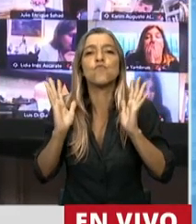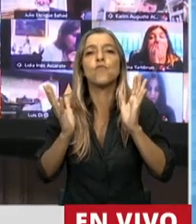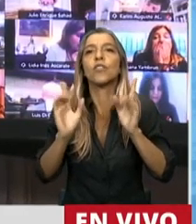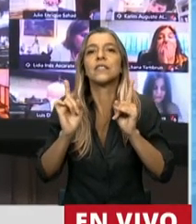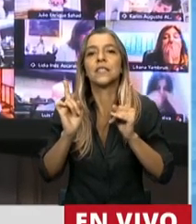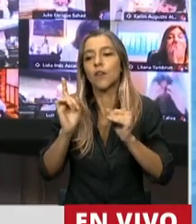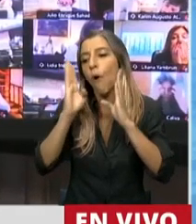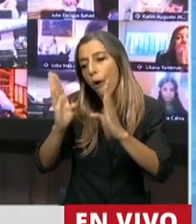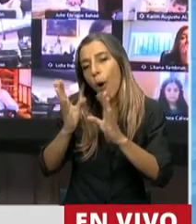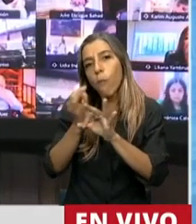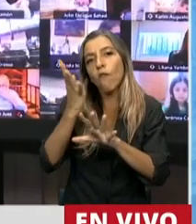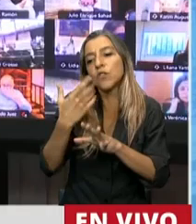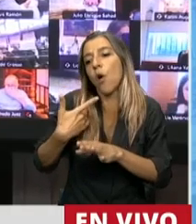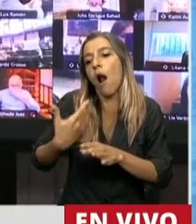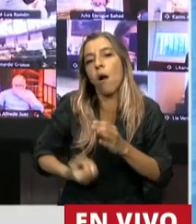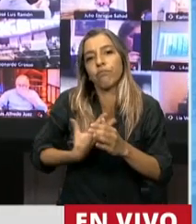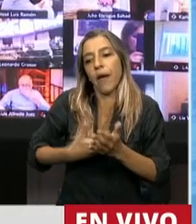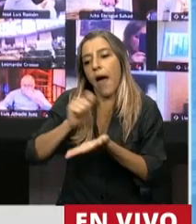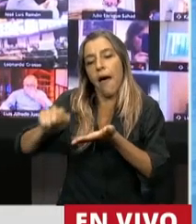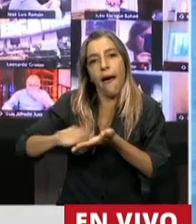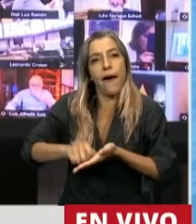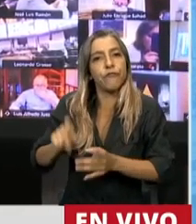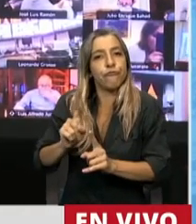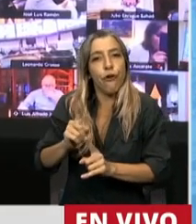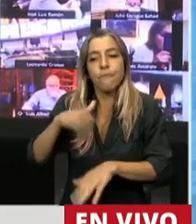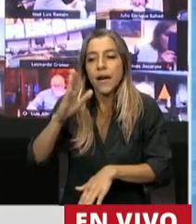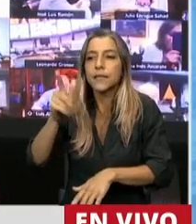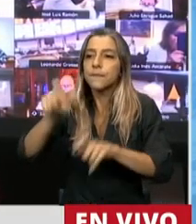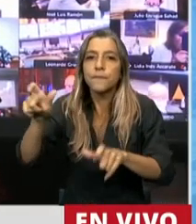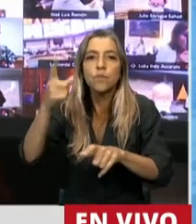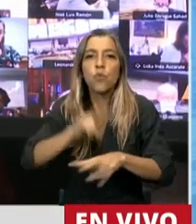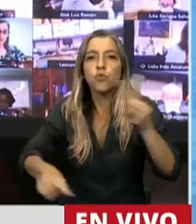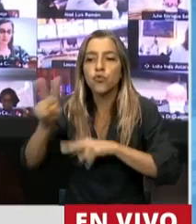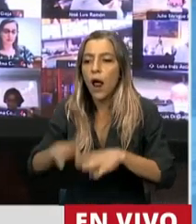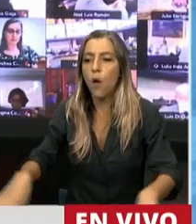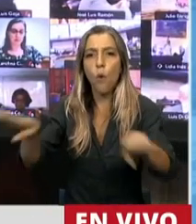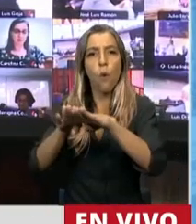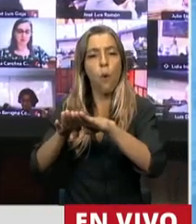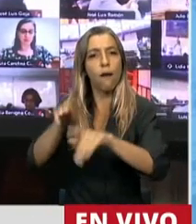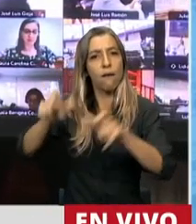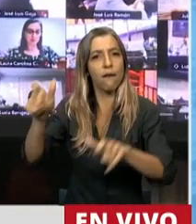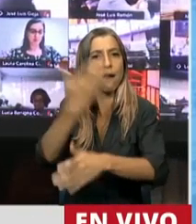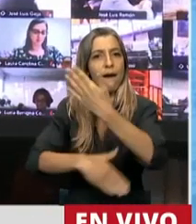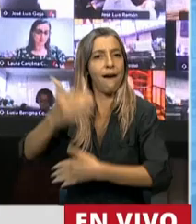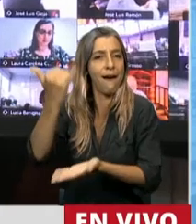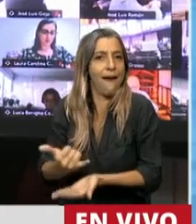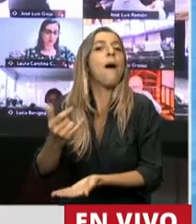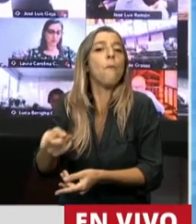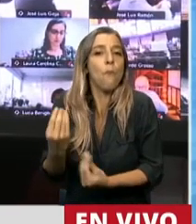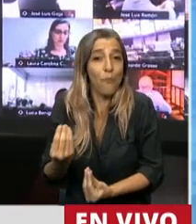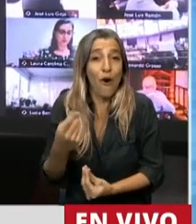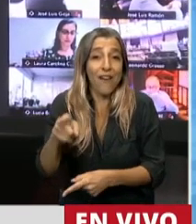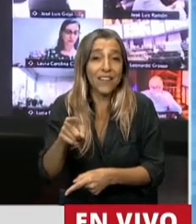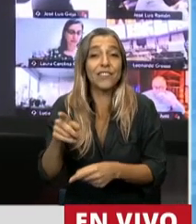esto. ¿Y por qué lo digo? Porque es el primer tratado de derechos de autor basado en derechos humanos y así está